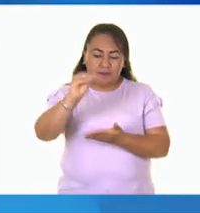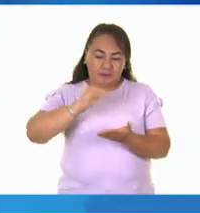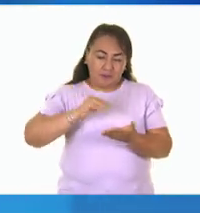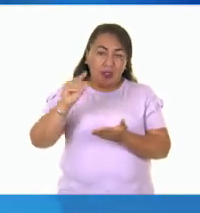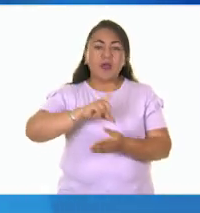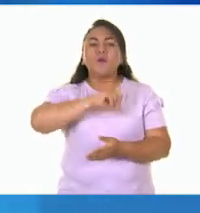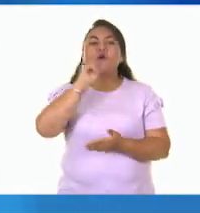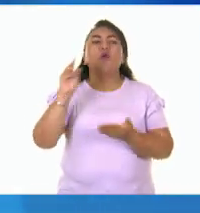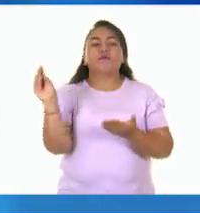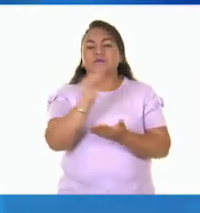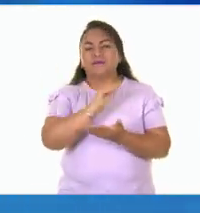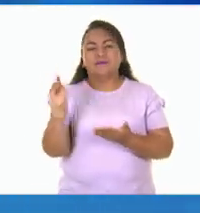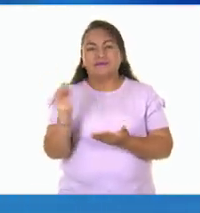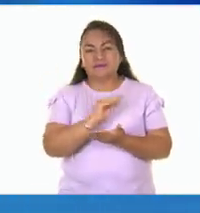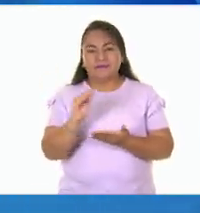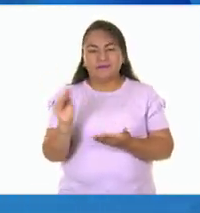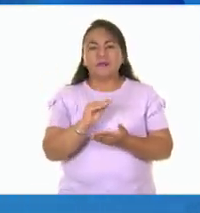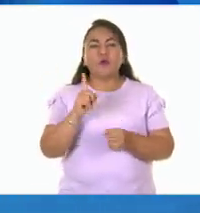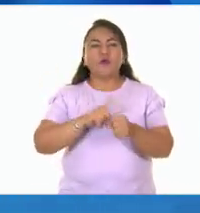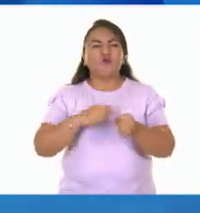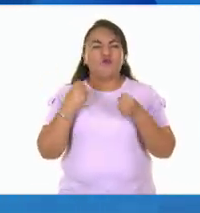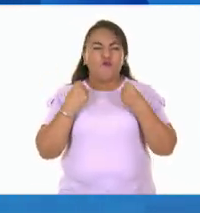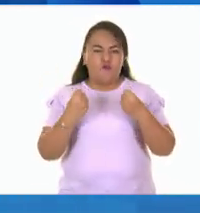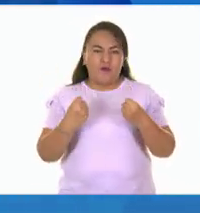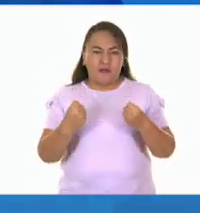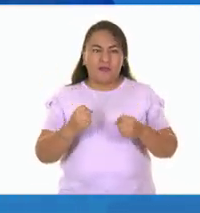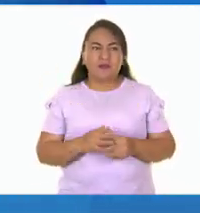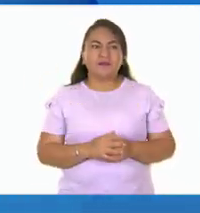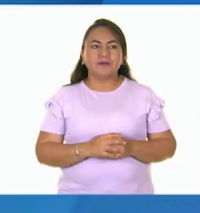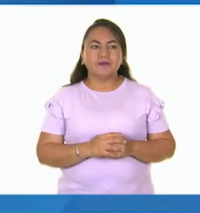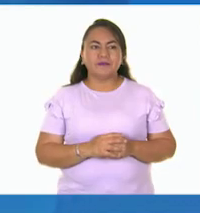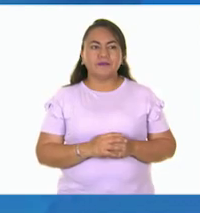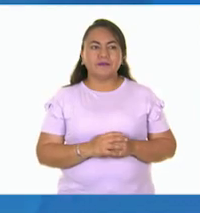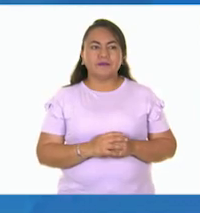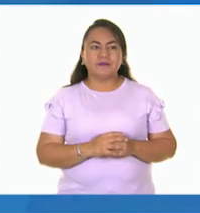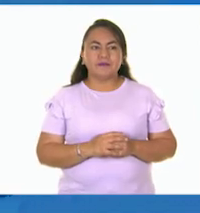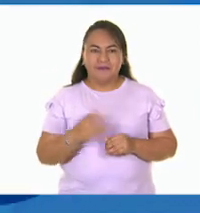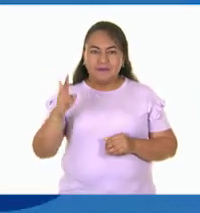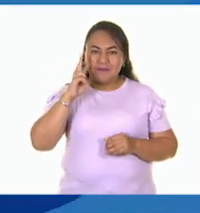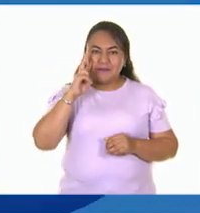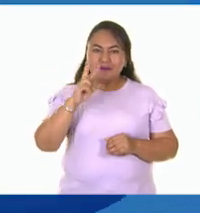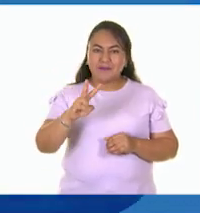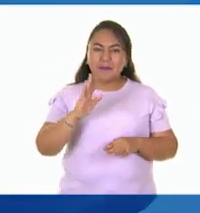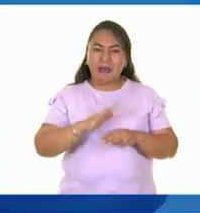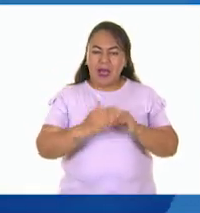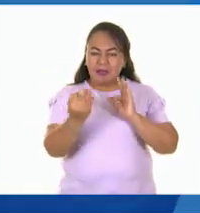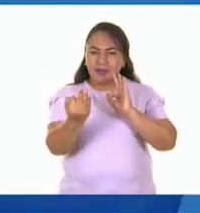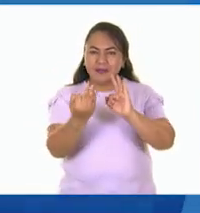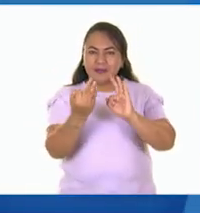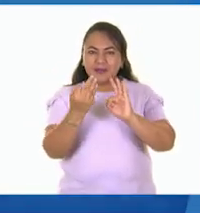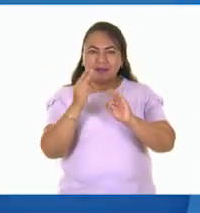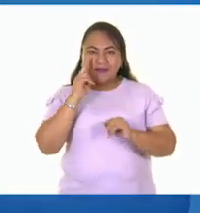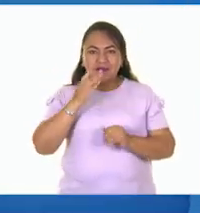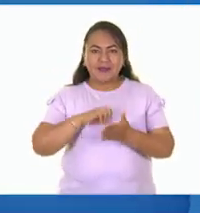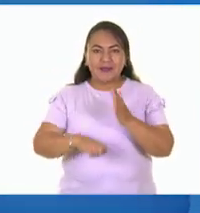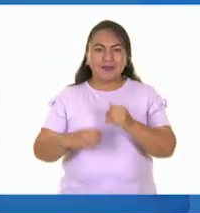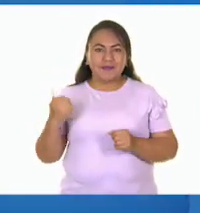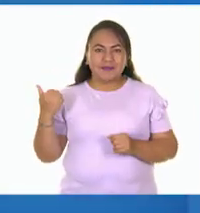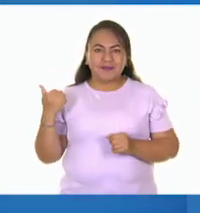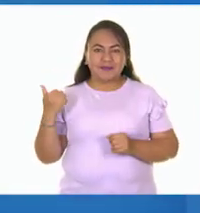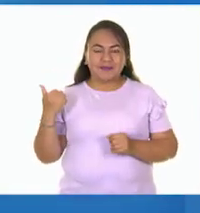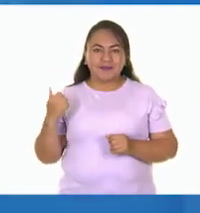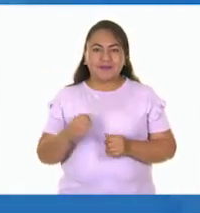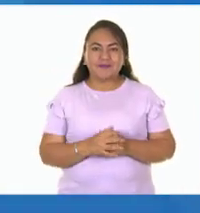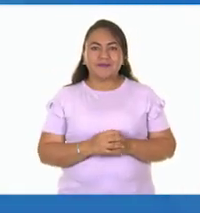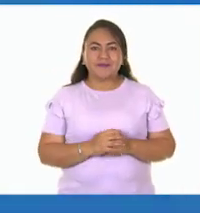Ahora vamos a ocupar un color más fuerte. Observemos más de cerca nuestra